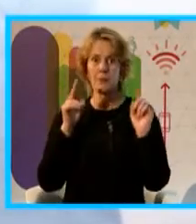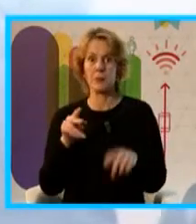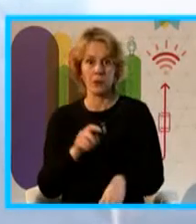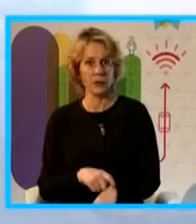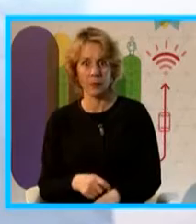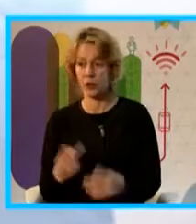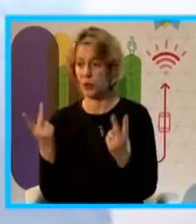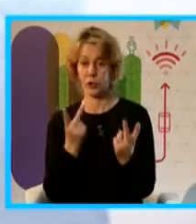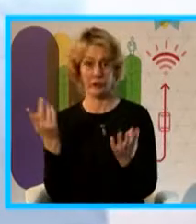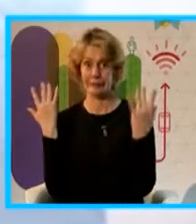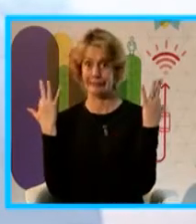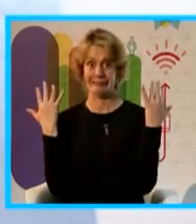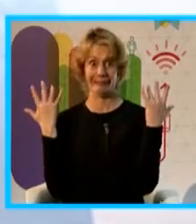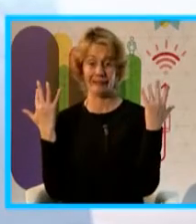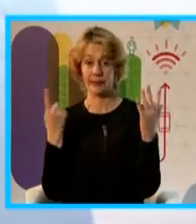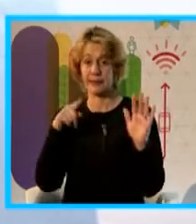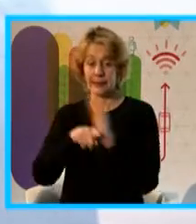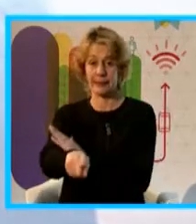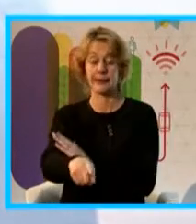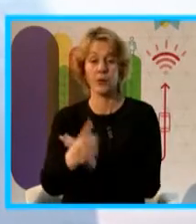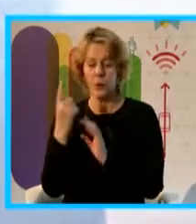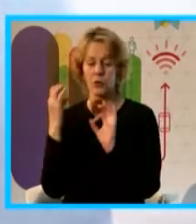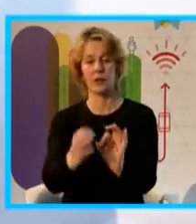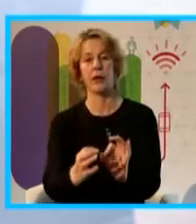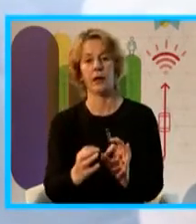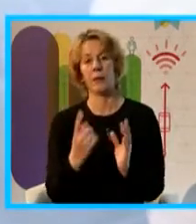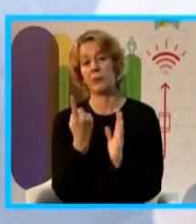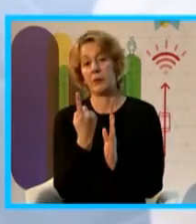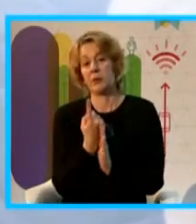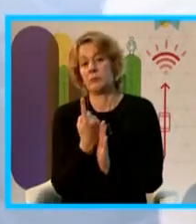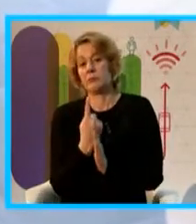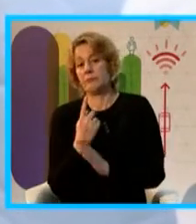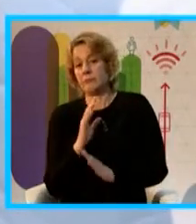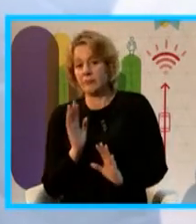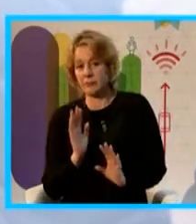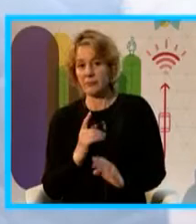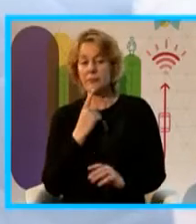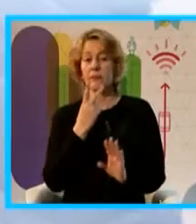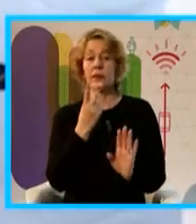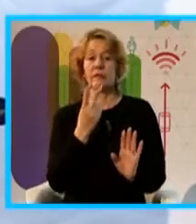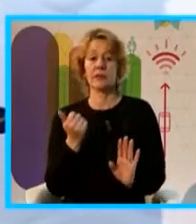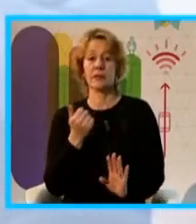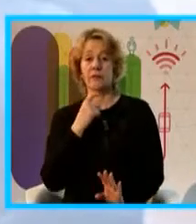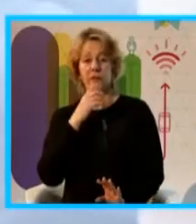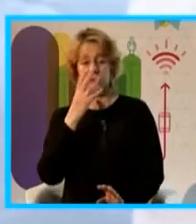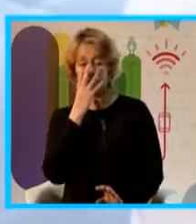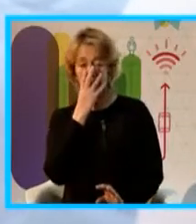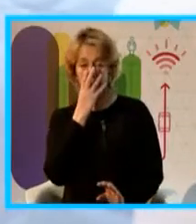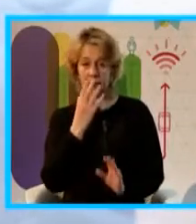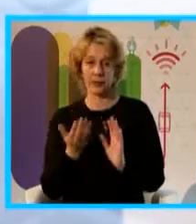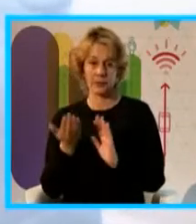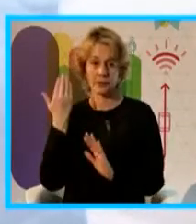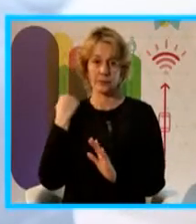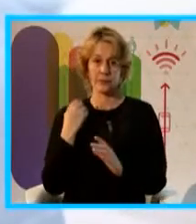salen corriendo y hacen lo mismo, pero hay uno que llega primero. El 26 de febrero de este año hubo un